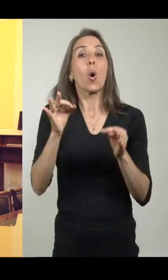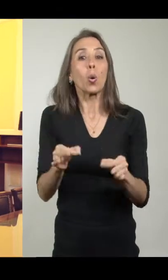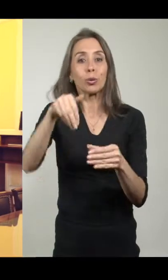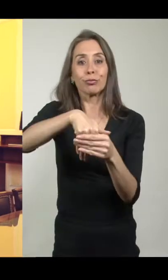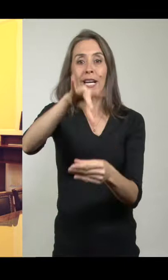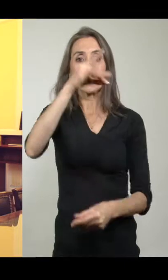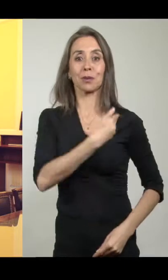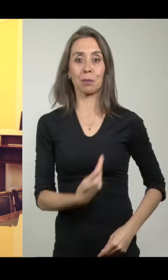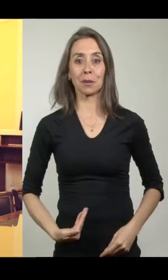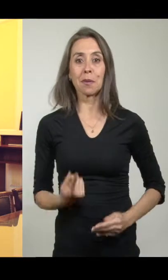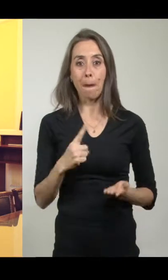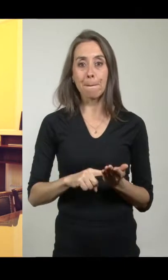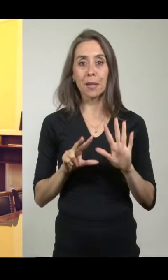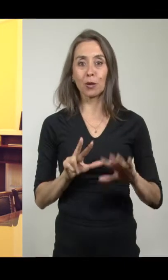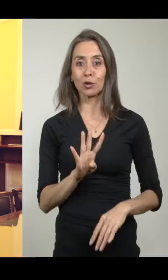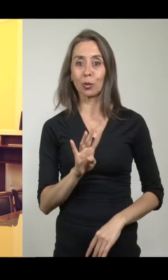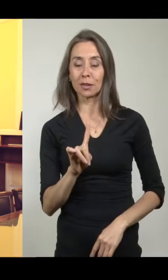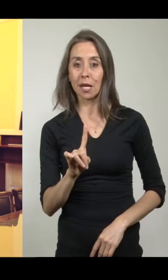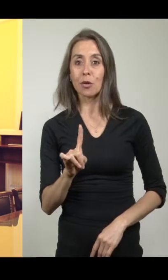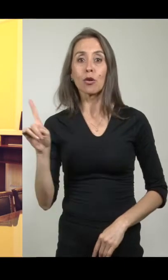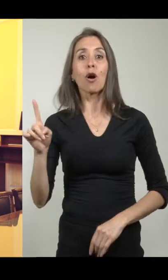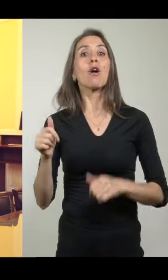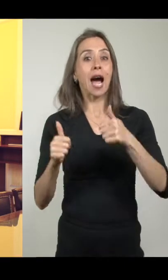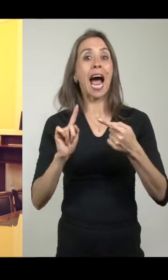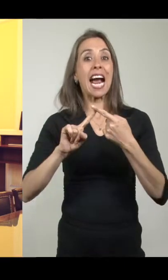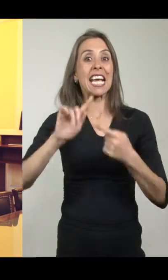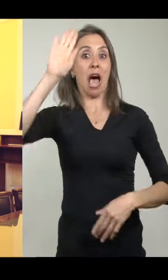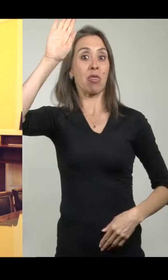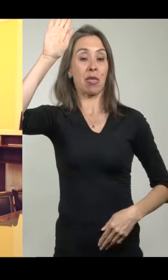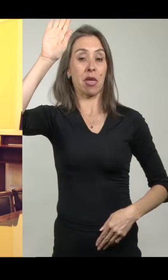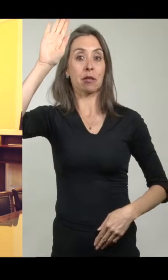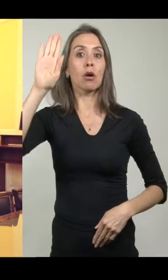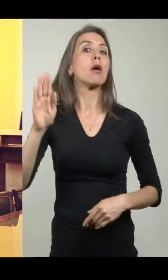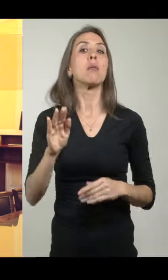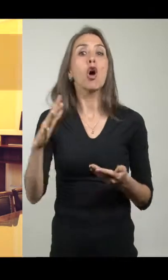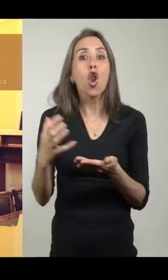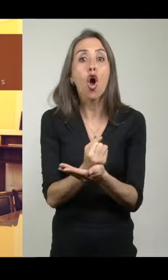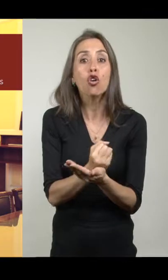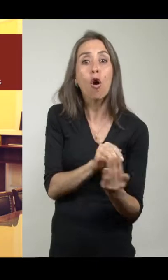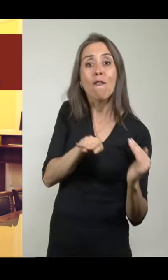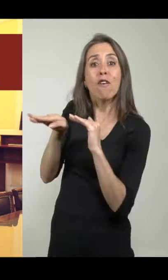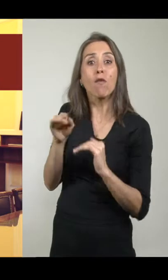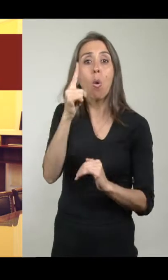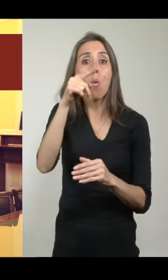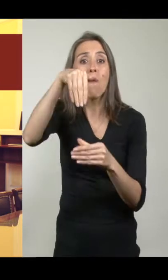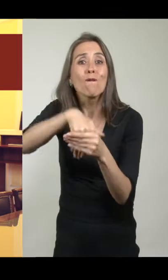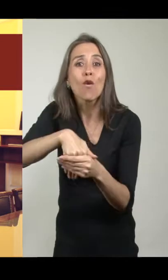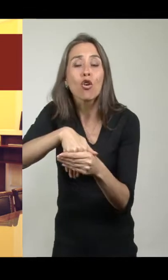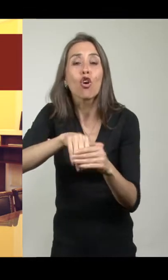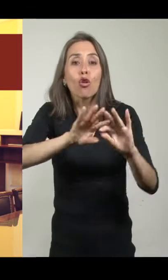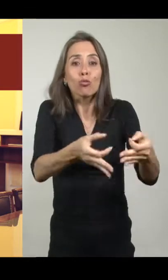presidenciales de 1841, fue postulado como candidato, logrando solo un voto de los